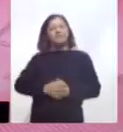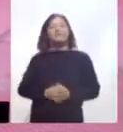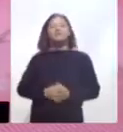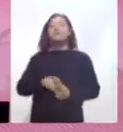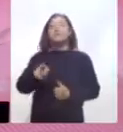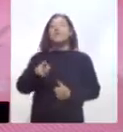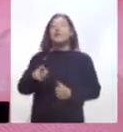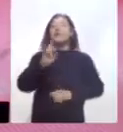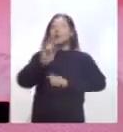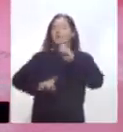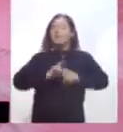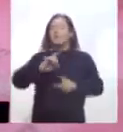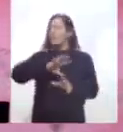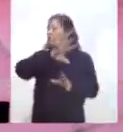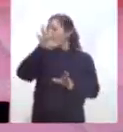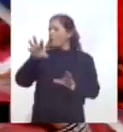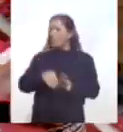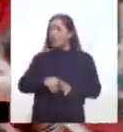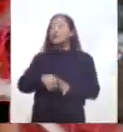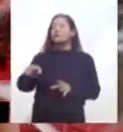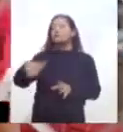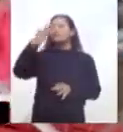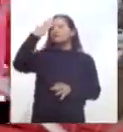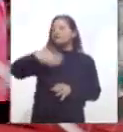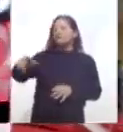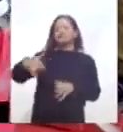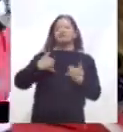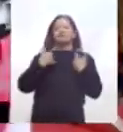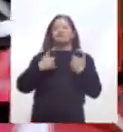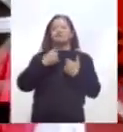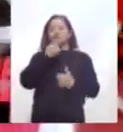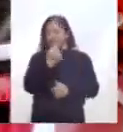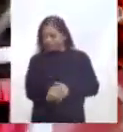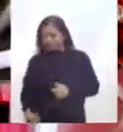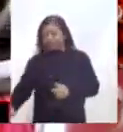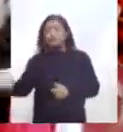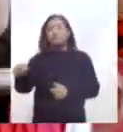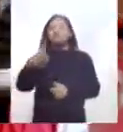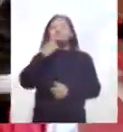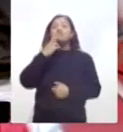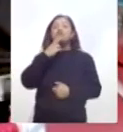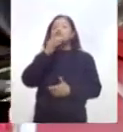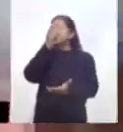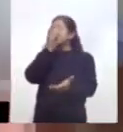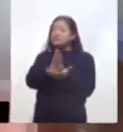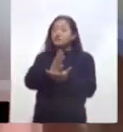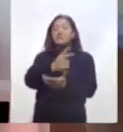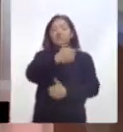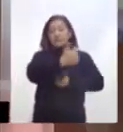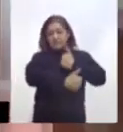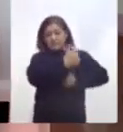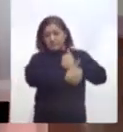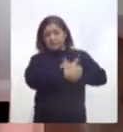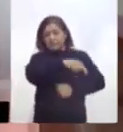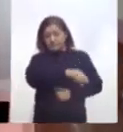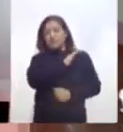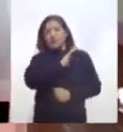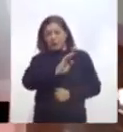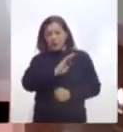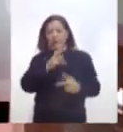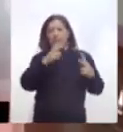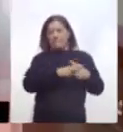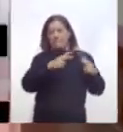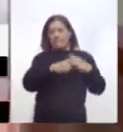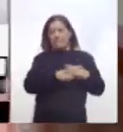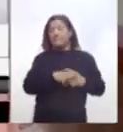los entrenamientos, se recalca a los infantes y jóvenes la importancia de usar lo aprendido solo en competencias. Desde el primer día en el que ellos